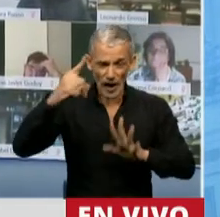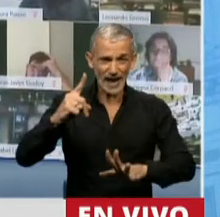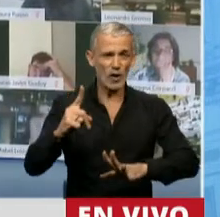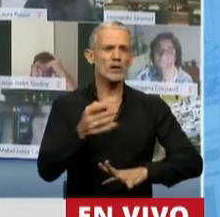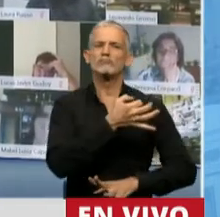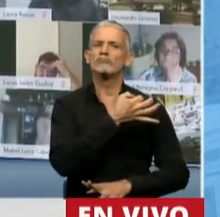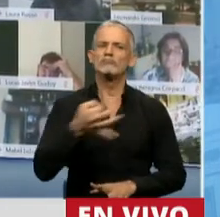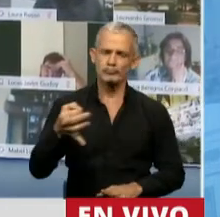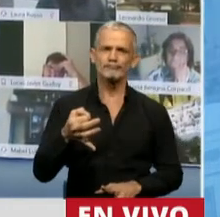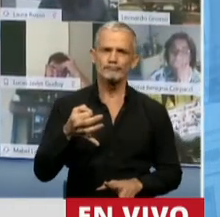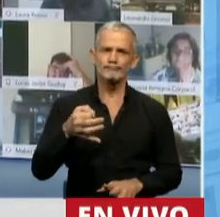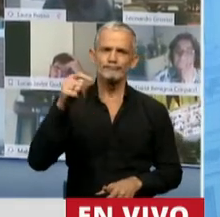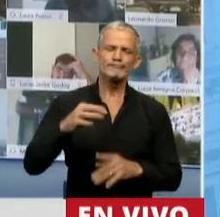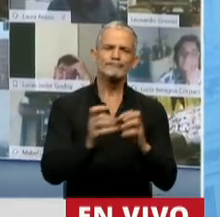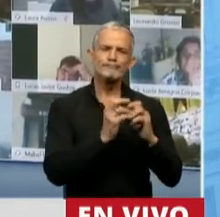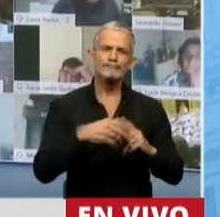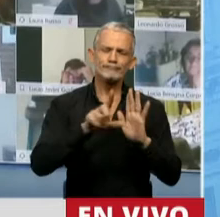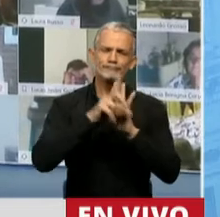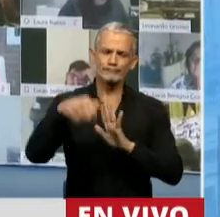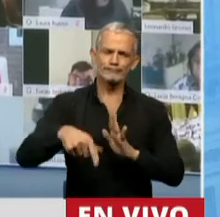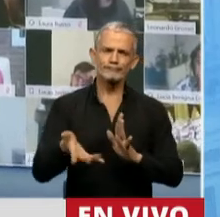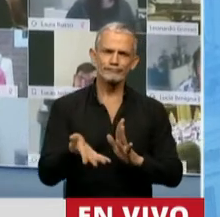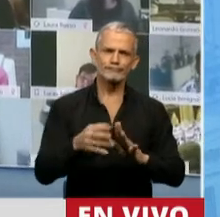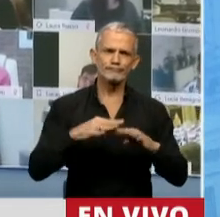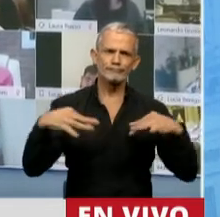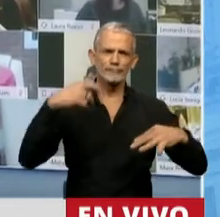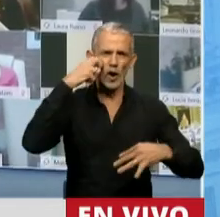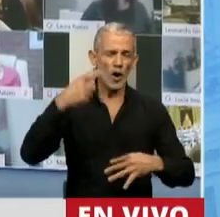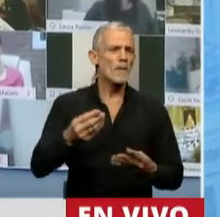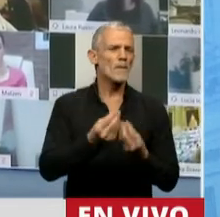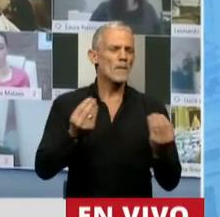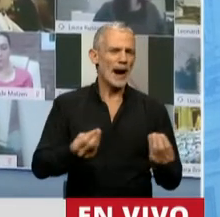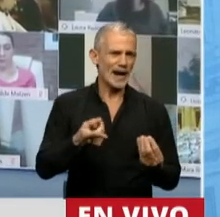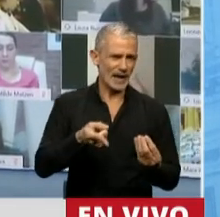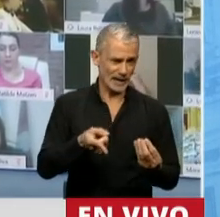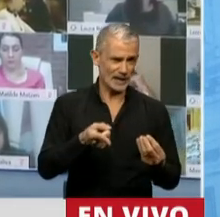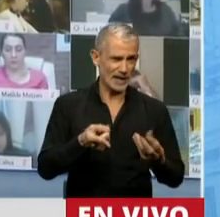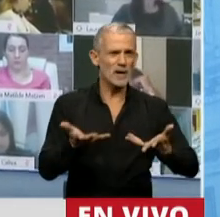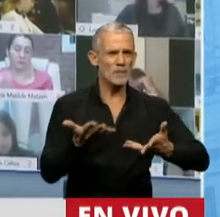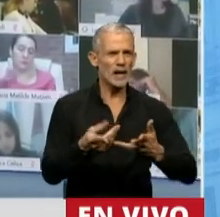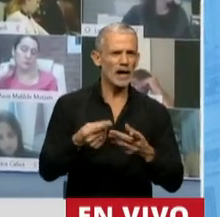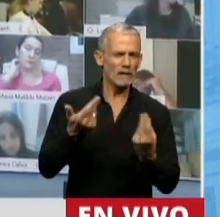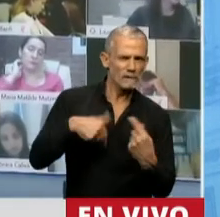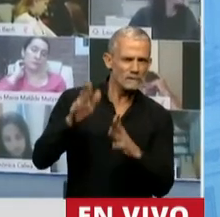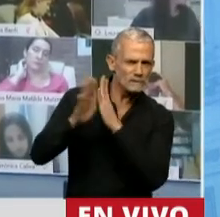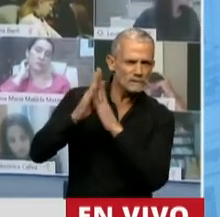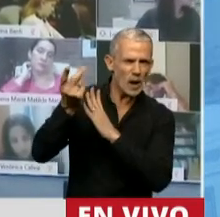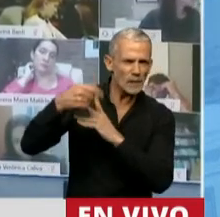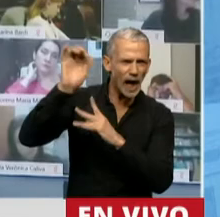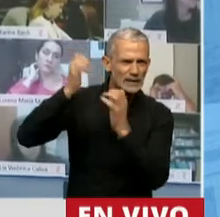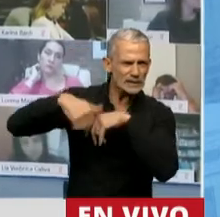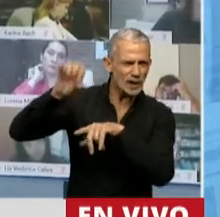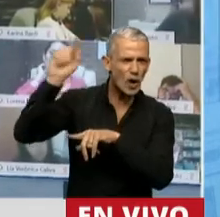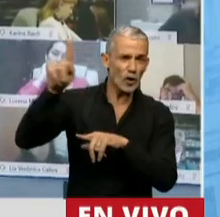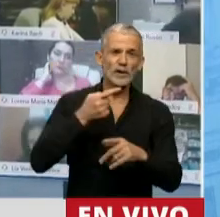absolutamente relevante este debate que permite poner de relieve lo que significa la fuga de capitales y la